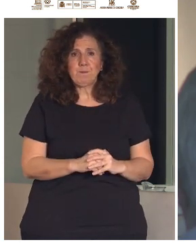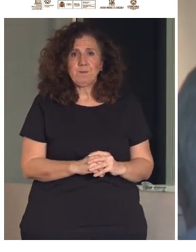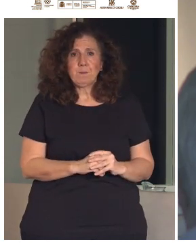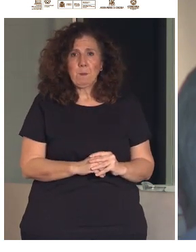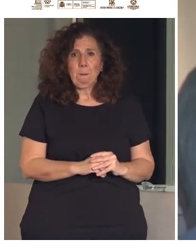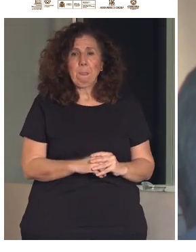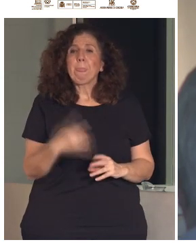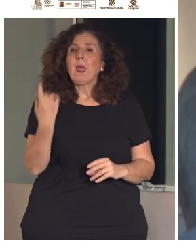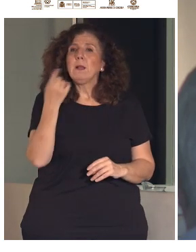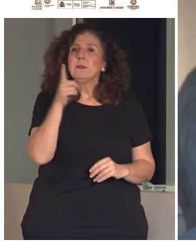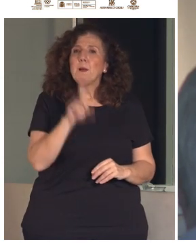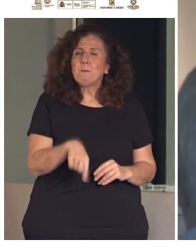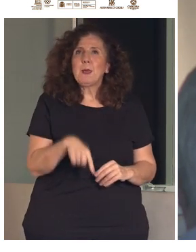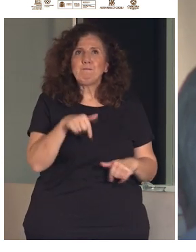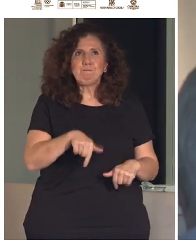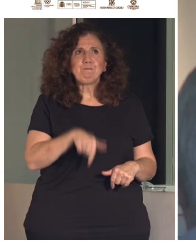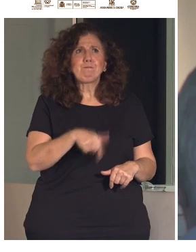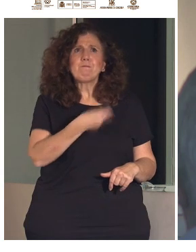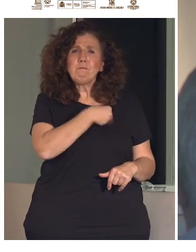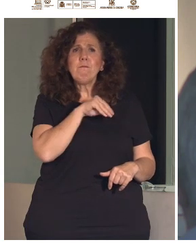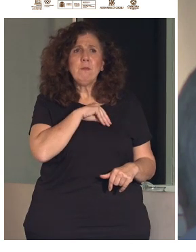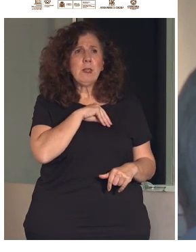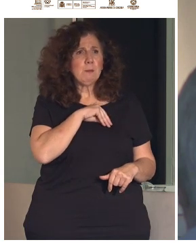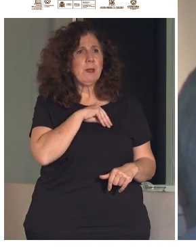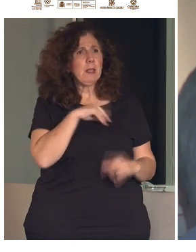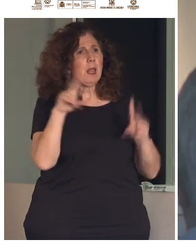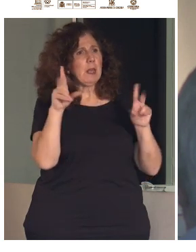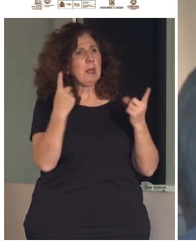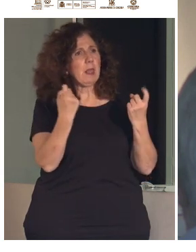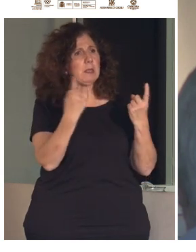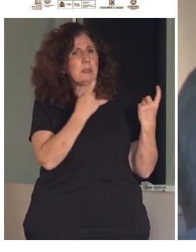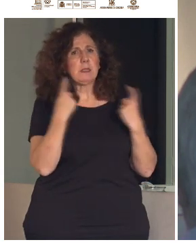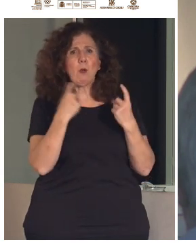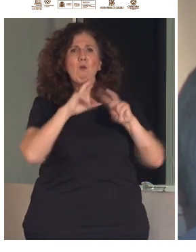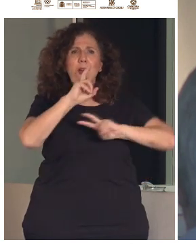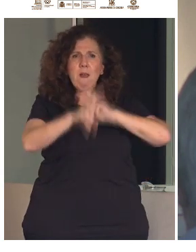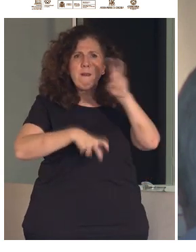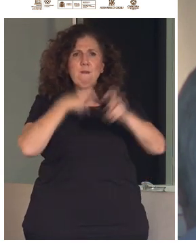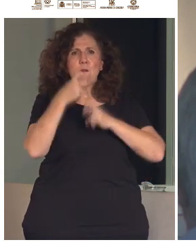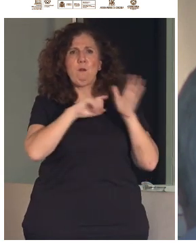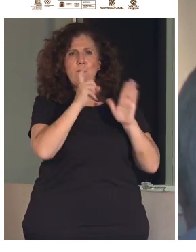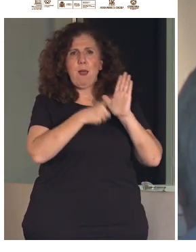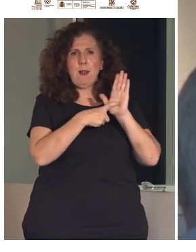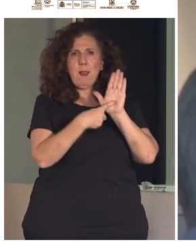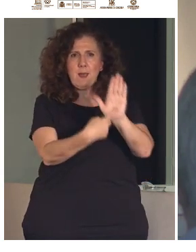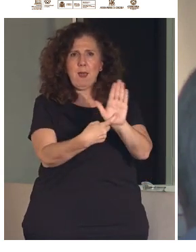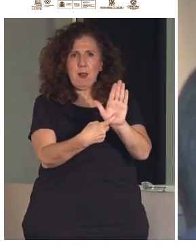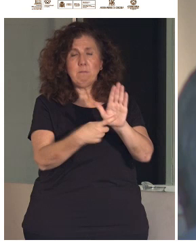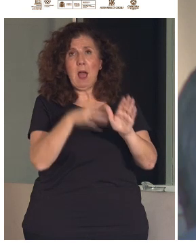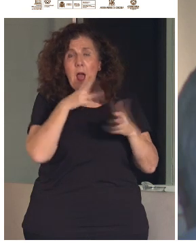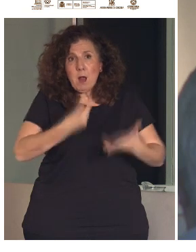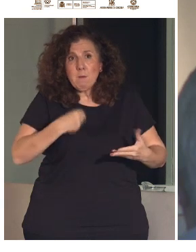También necesitamos, este Estado, una reforma legal que está en curso de la ley de propiedad